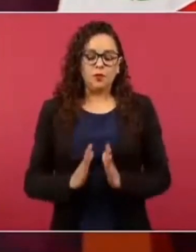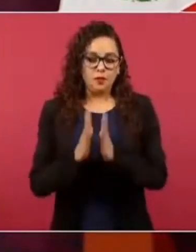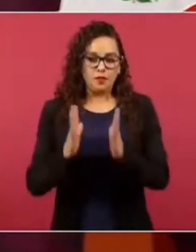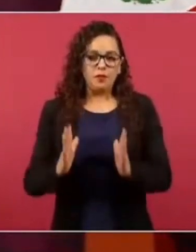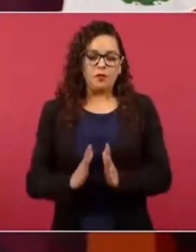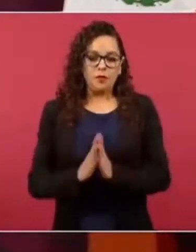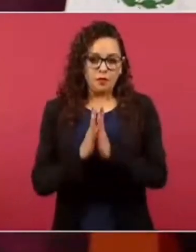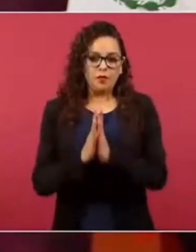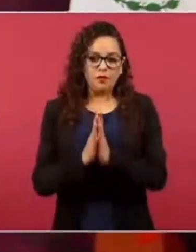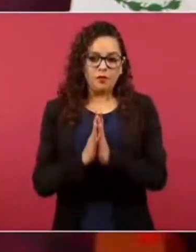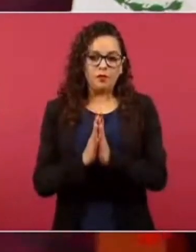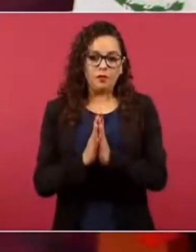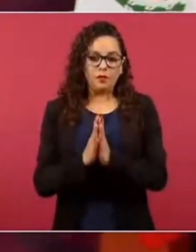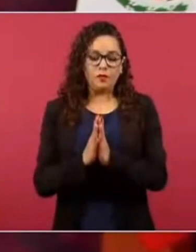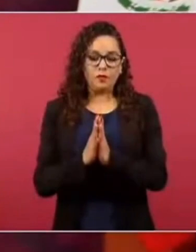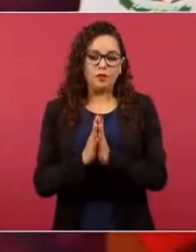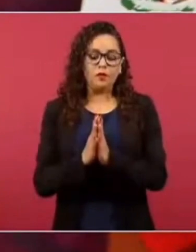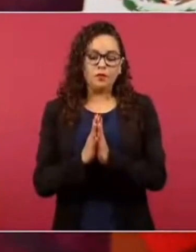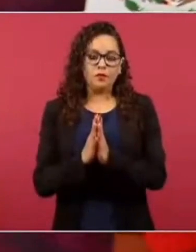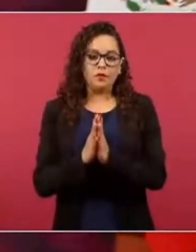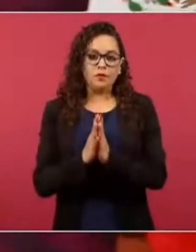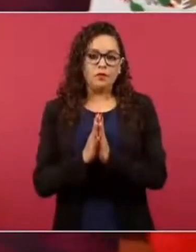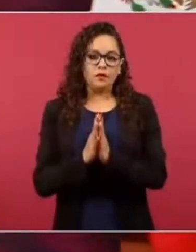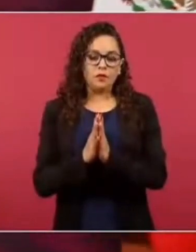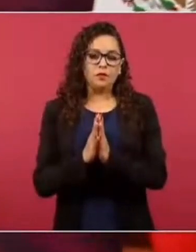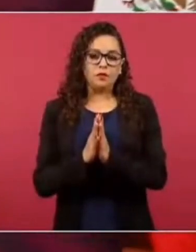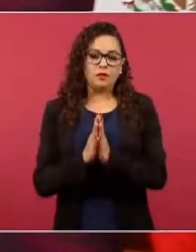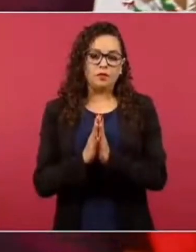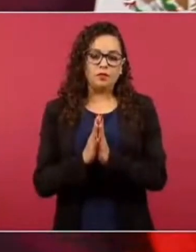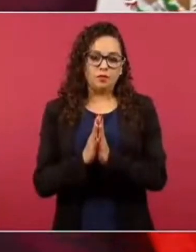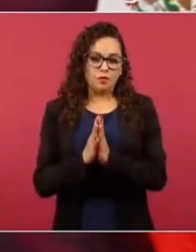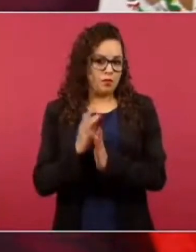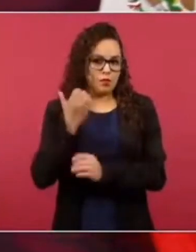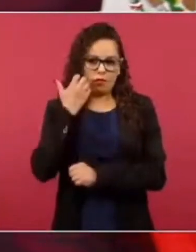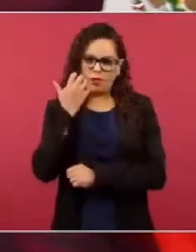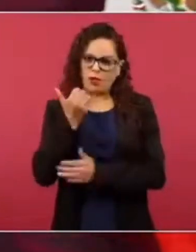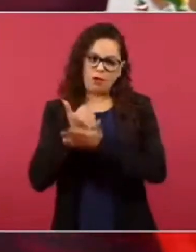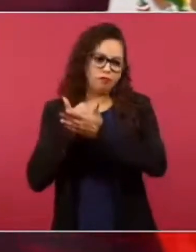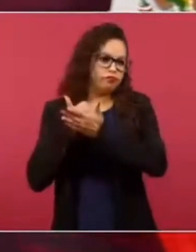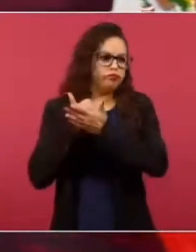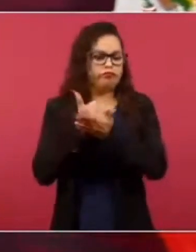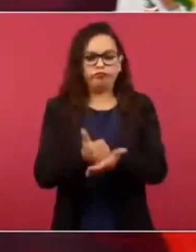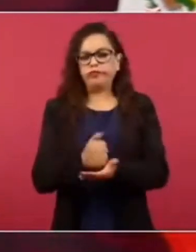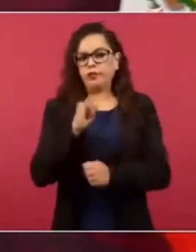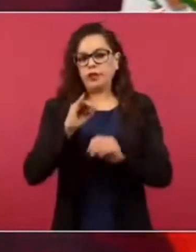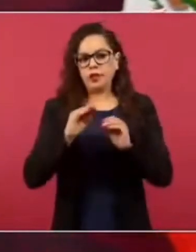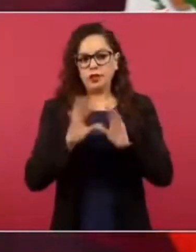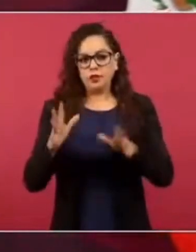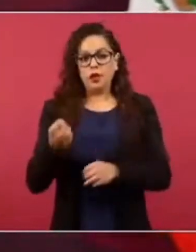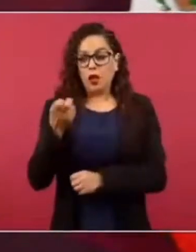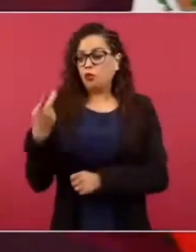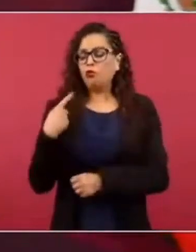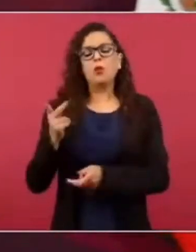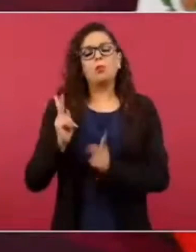pues la decisión de ayudar y sobre eso hablamos.